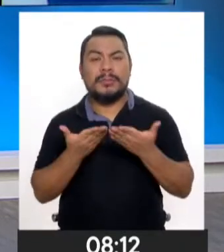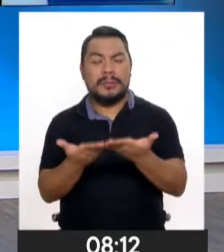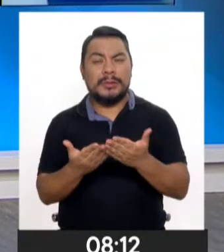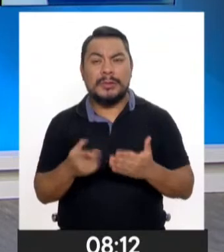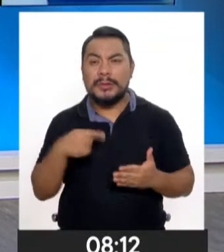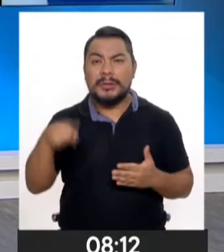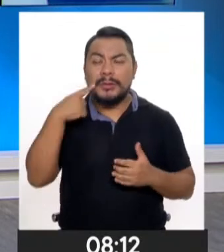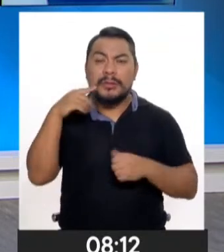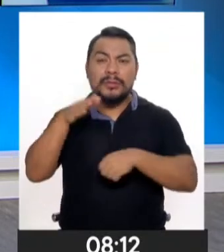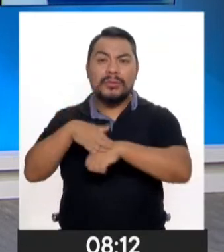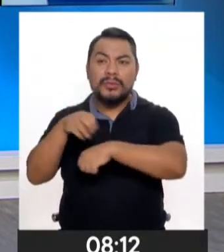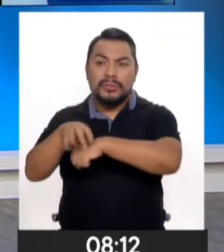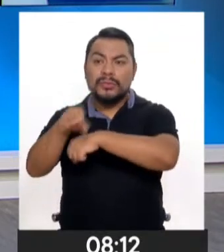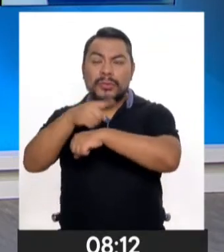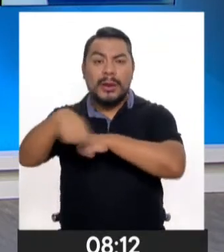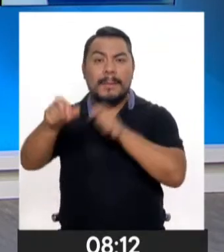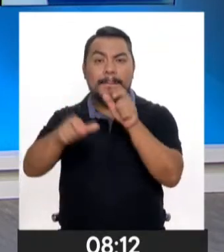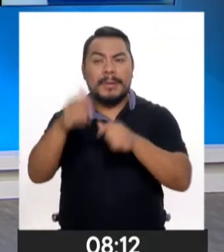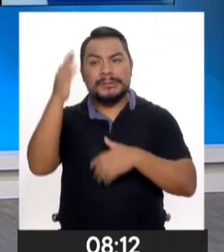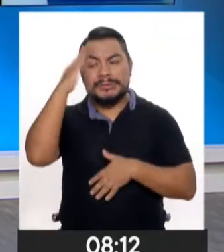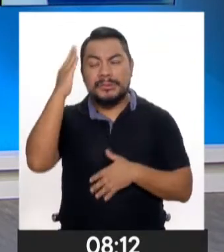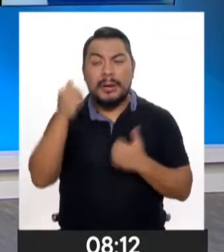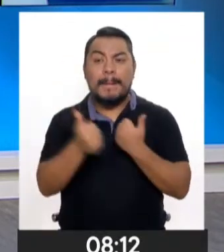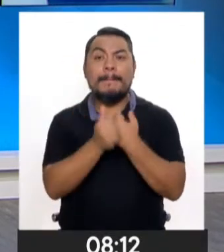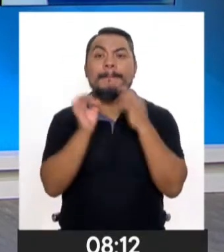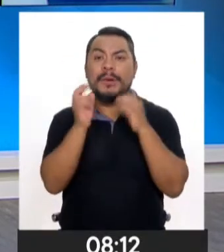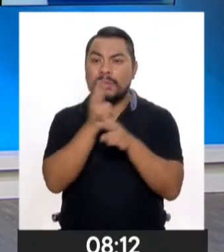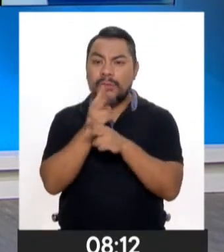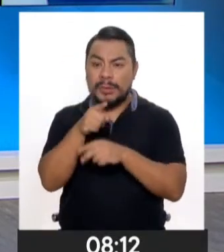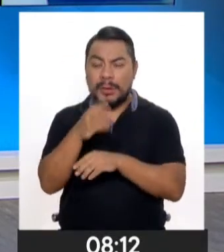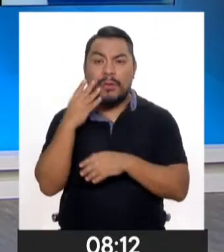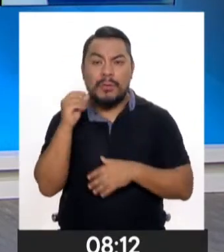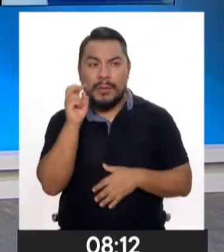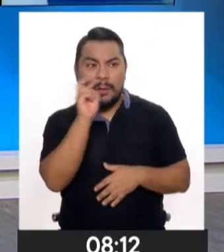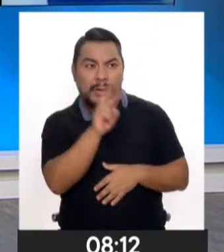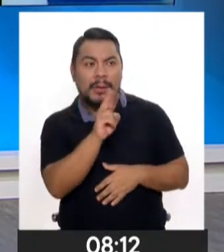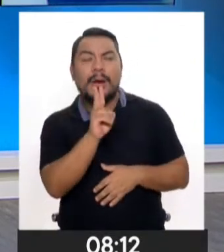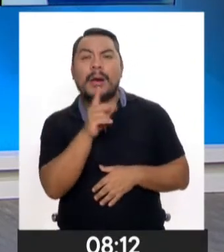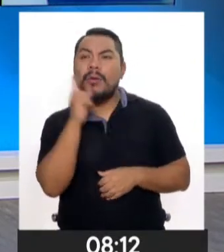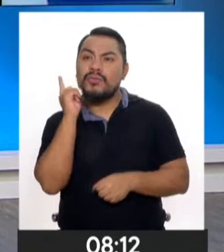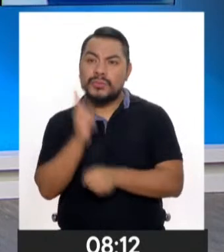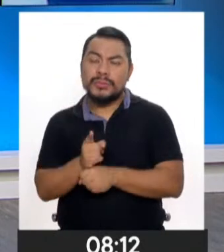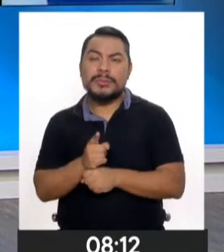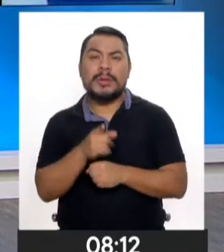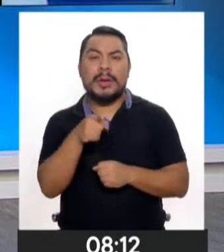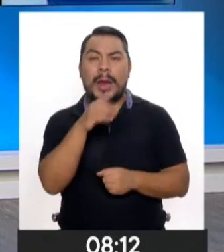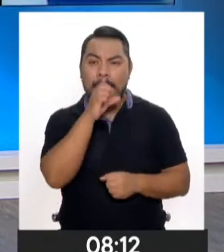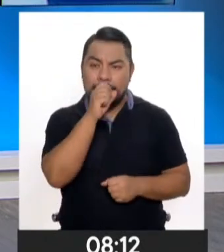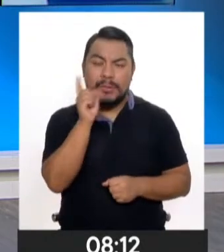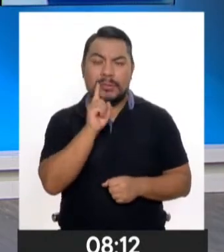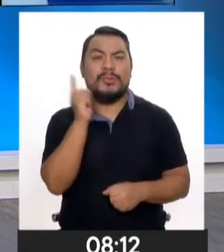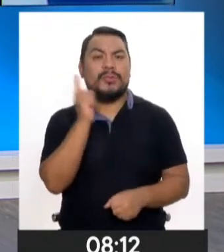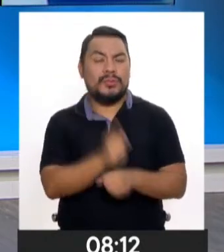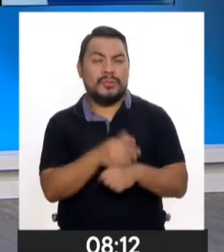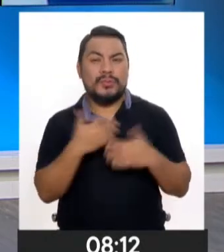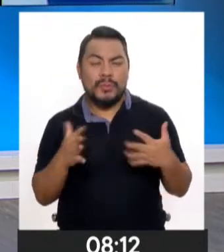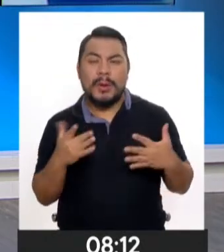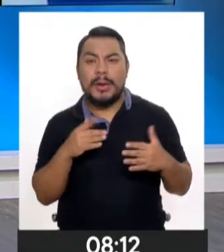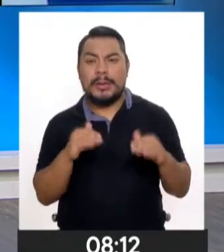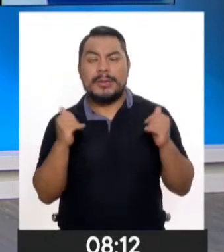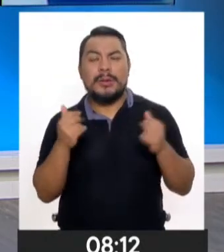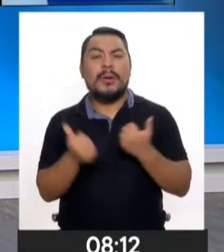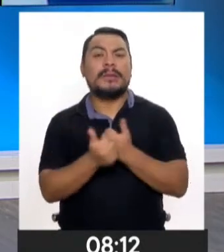señales de alerta de riesgo para que las adolescentes no puedan caer en esta trampa que puedan